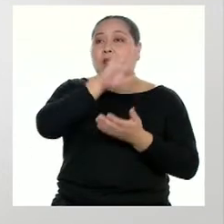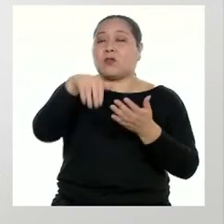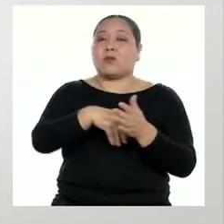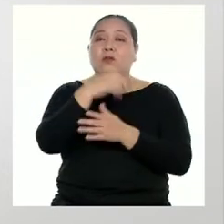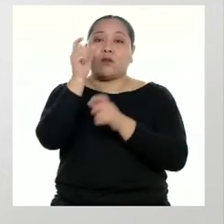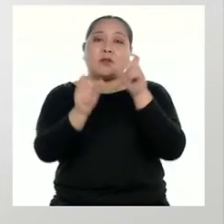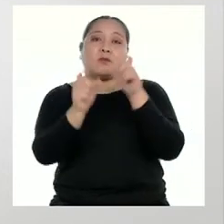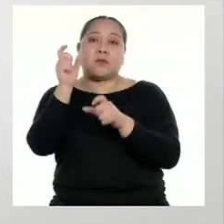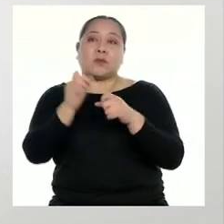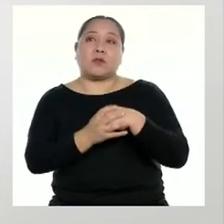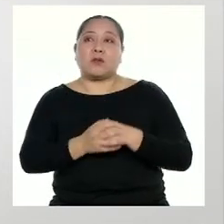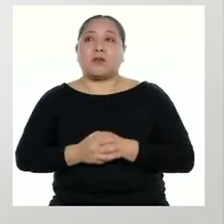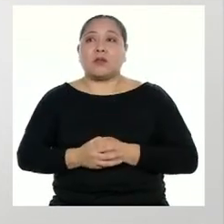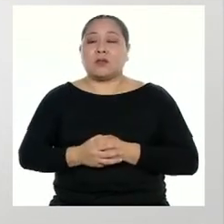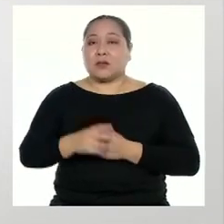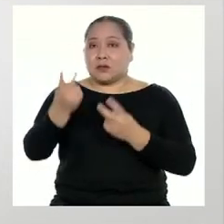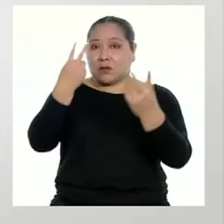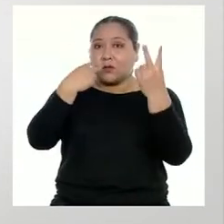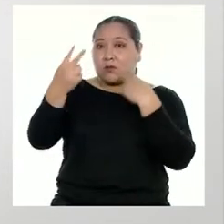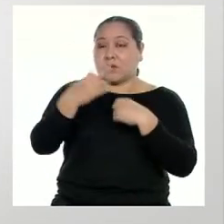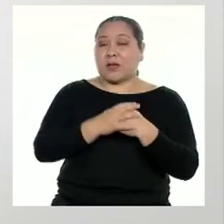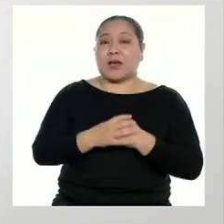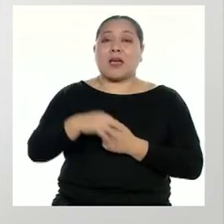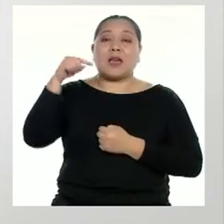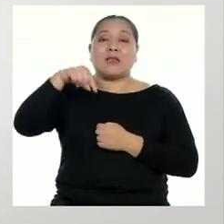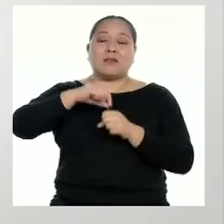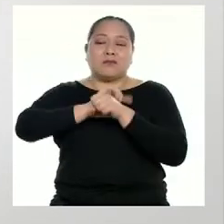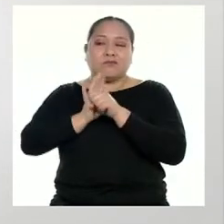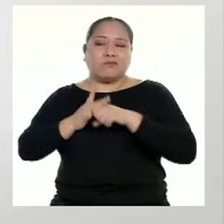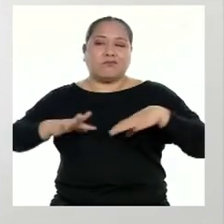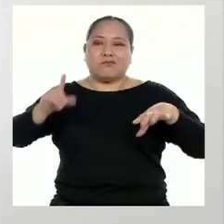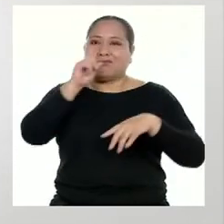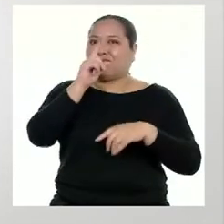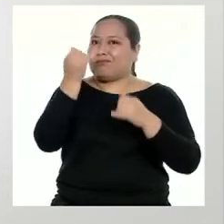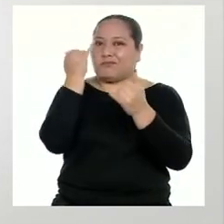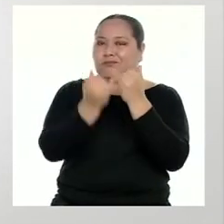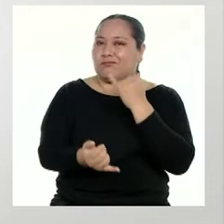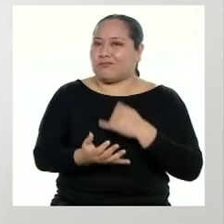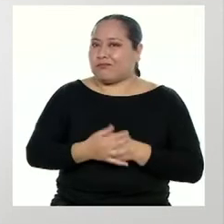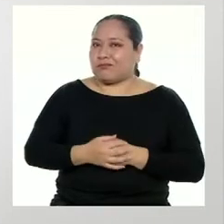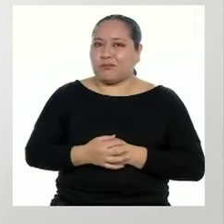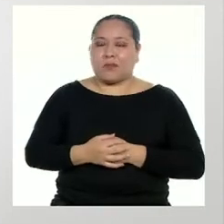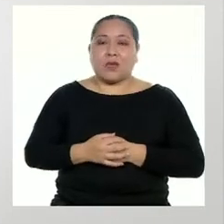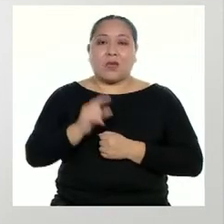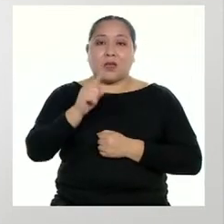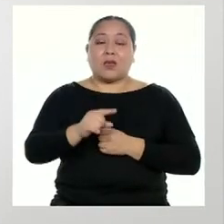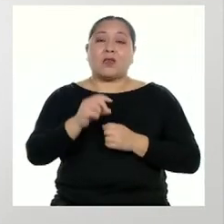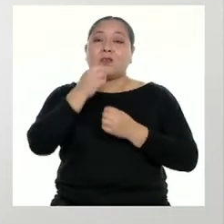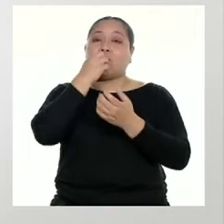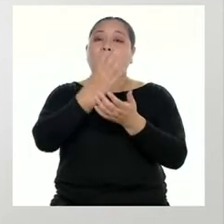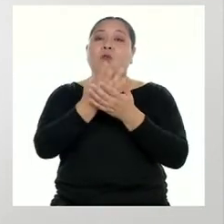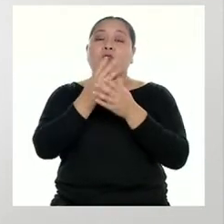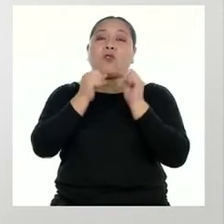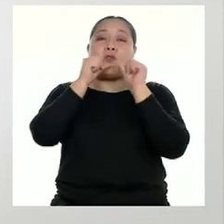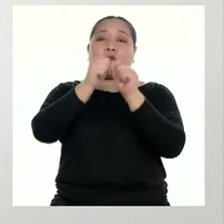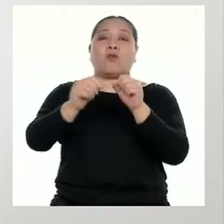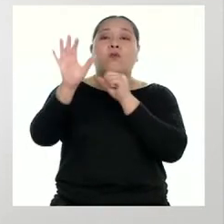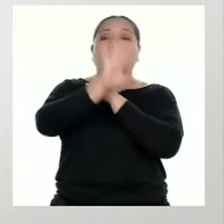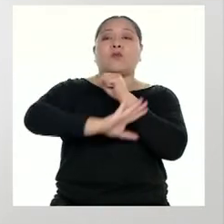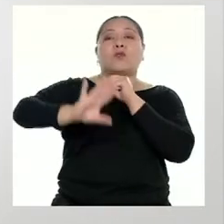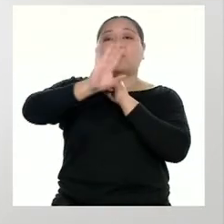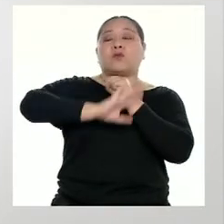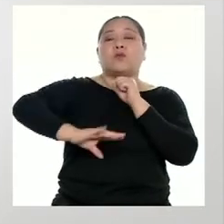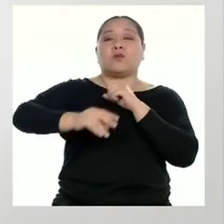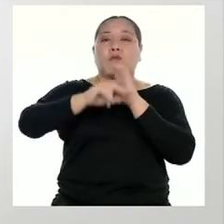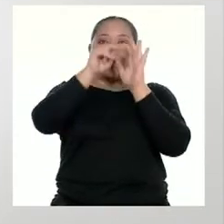personas que nos ven que la pandemia no se ha ido y que es bueno mantener las medidas de seguridad y cuidarnos mucho